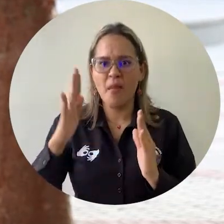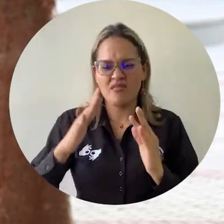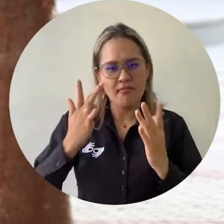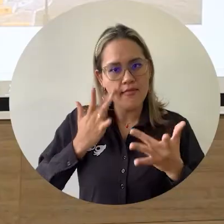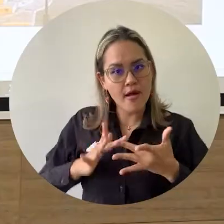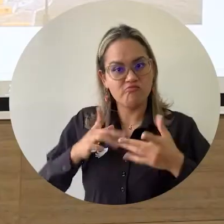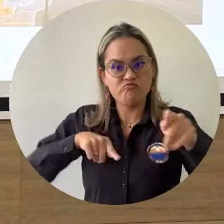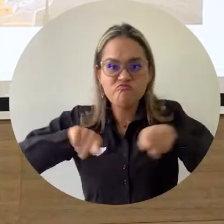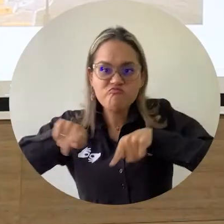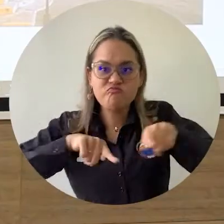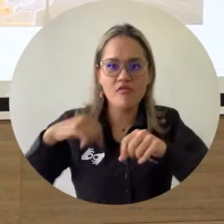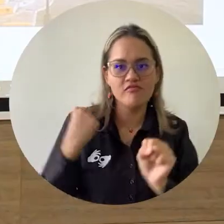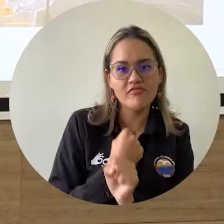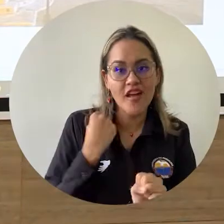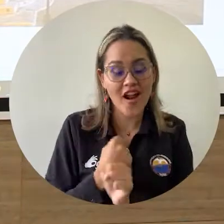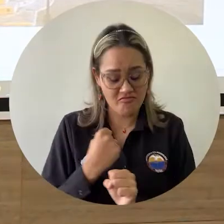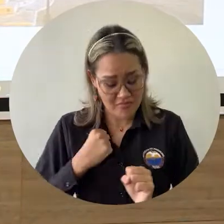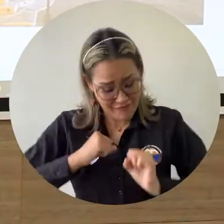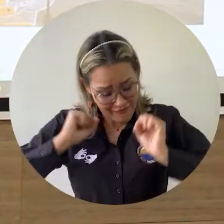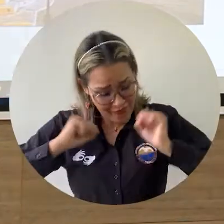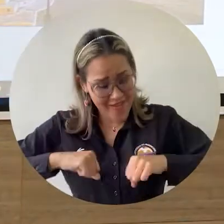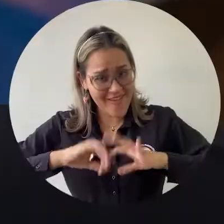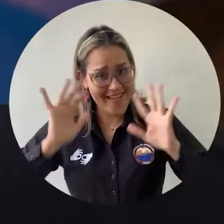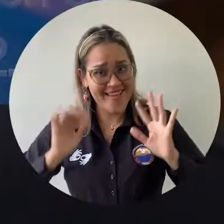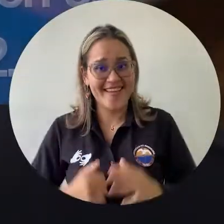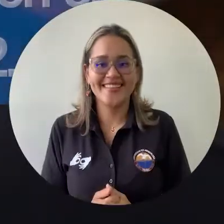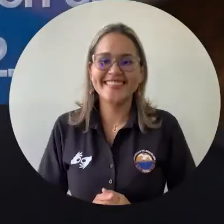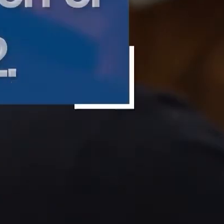competitivo laboral que hay hoy en día.